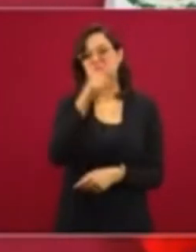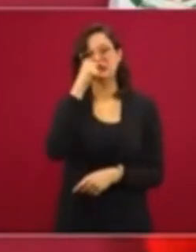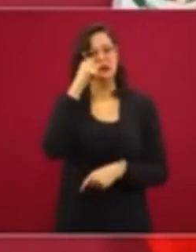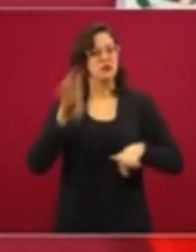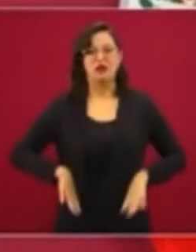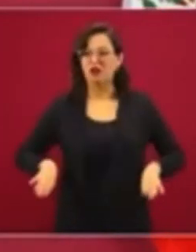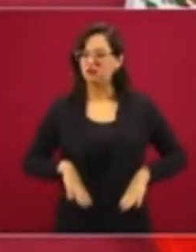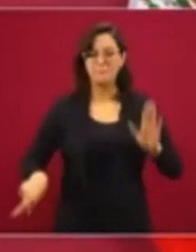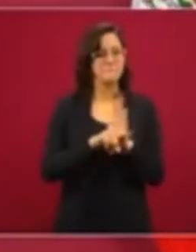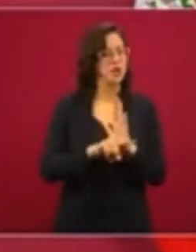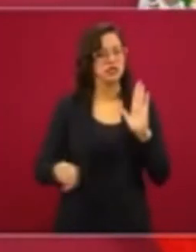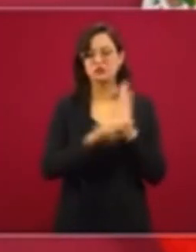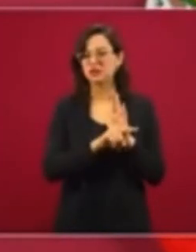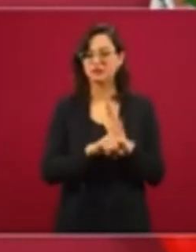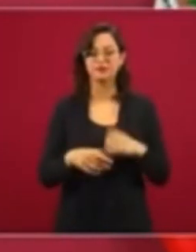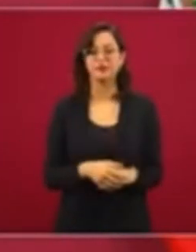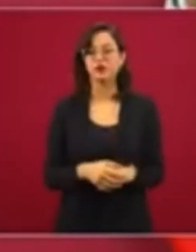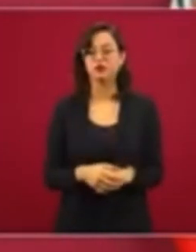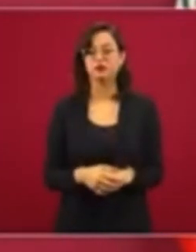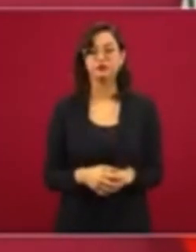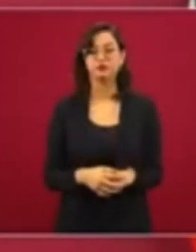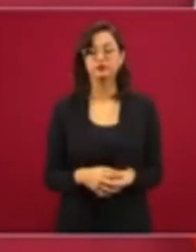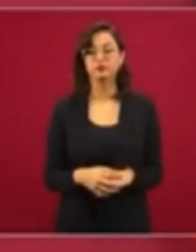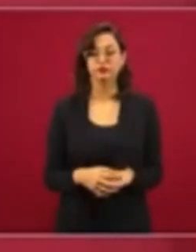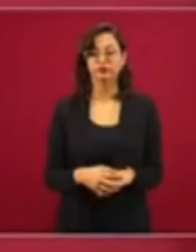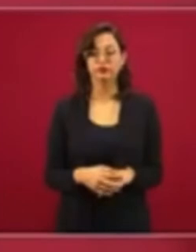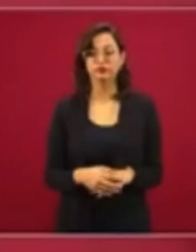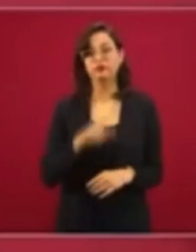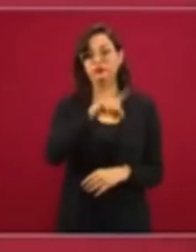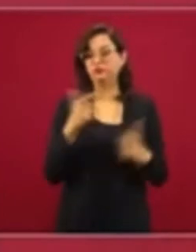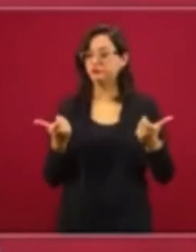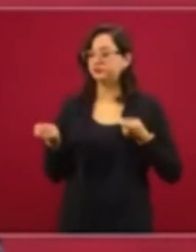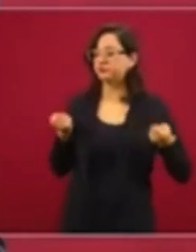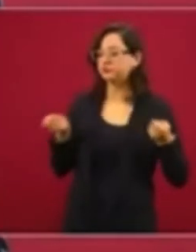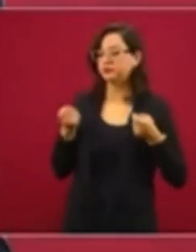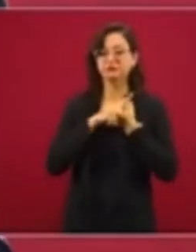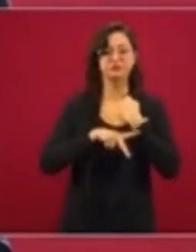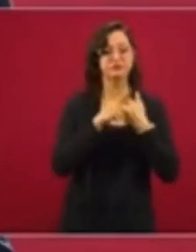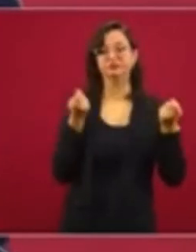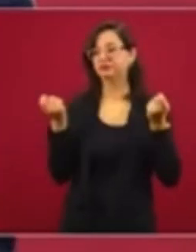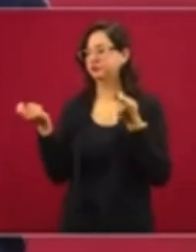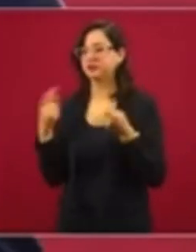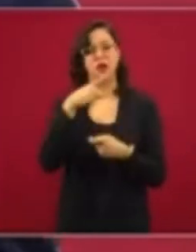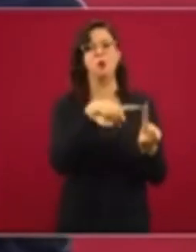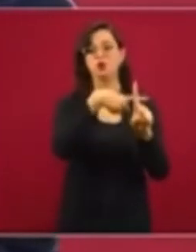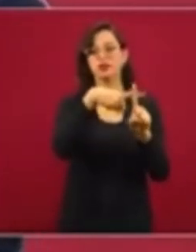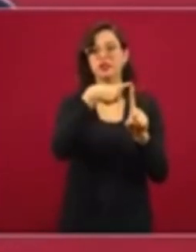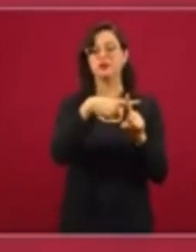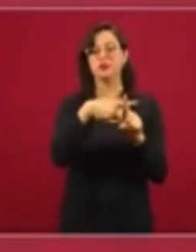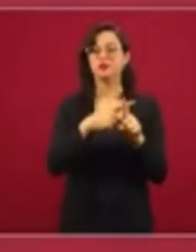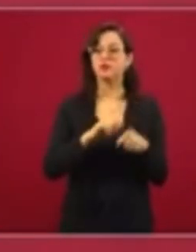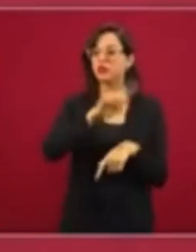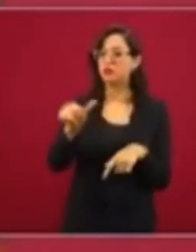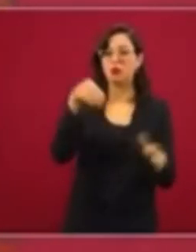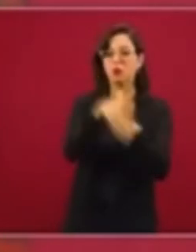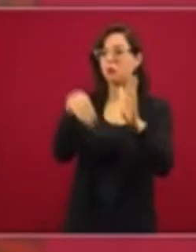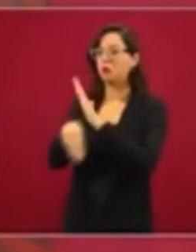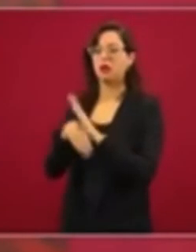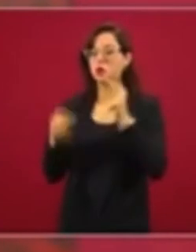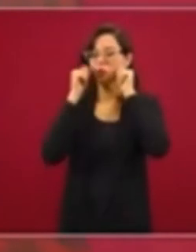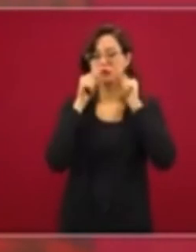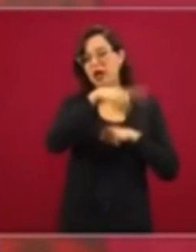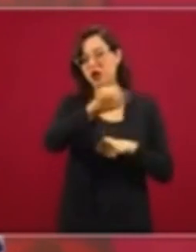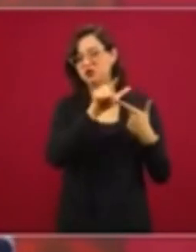por su pesimismo. Son optimistas cuando ellos manejan las economías de los países. Entonces, sí, aunque después fracasen.